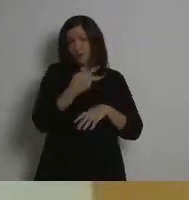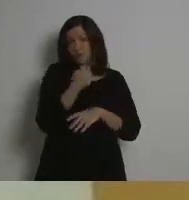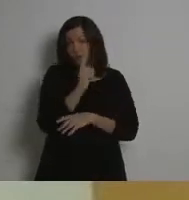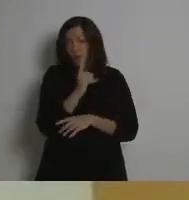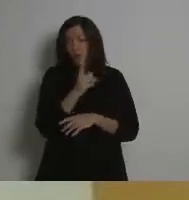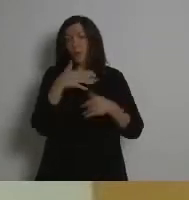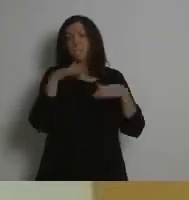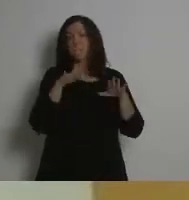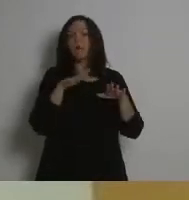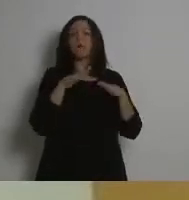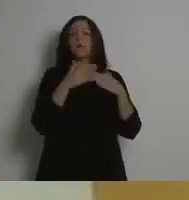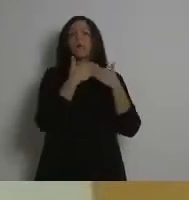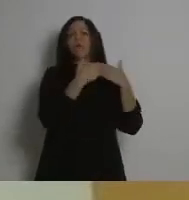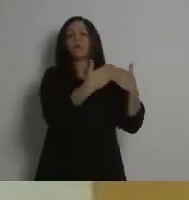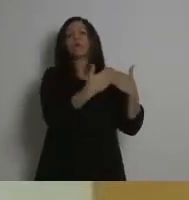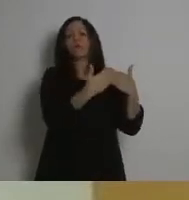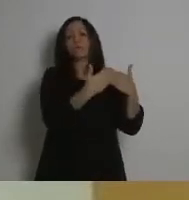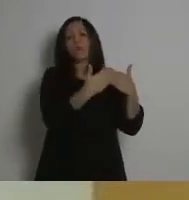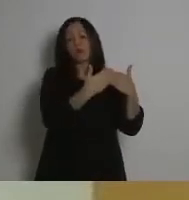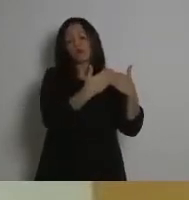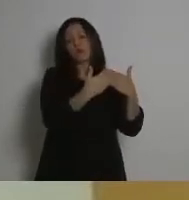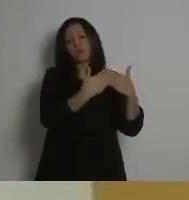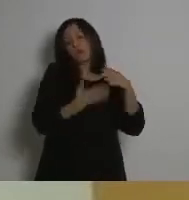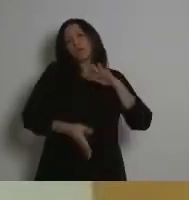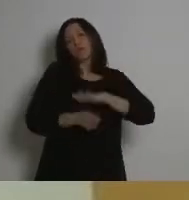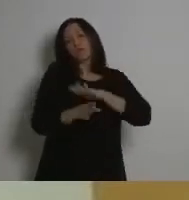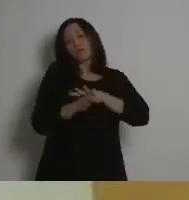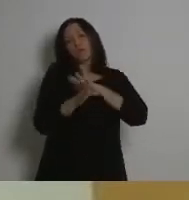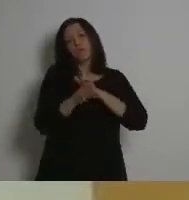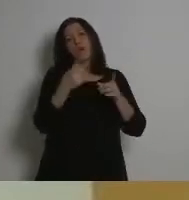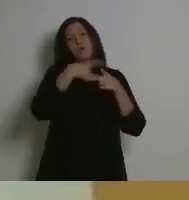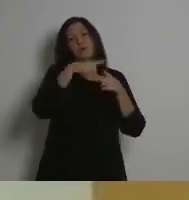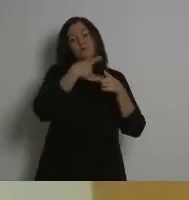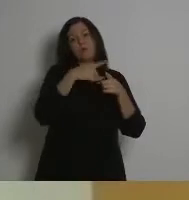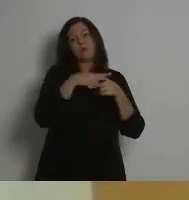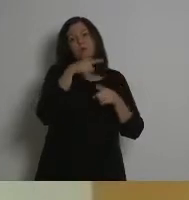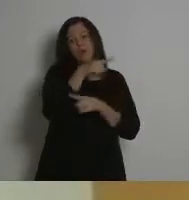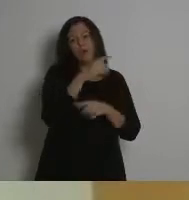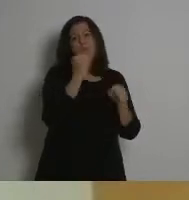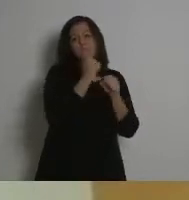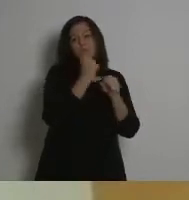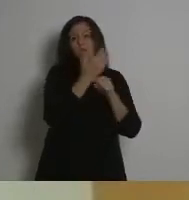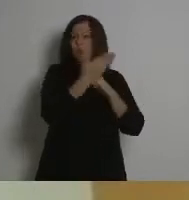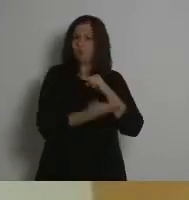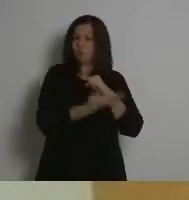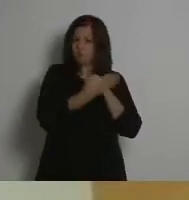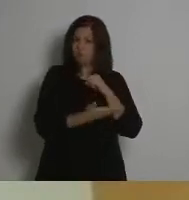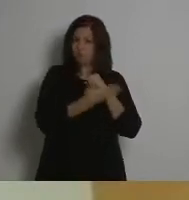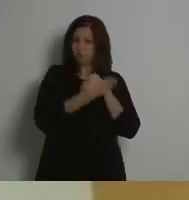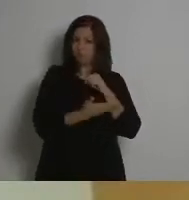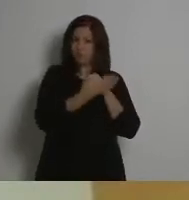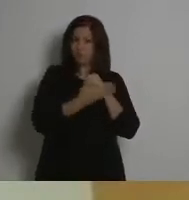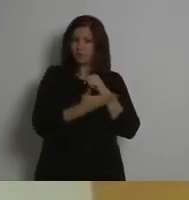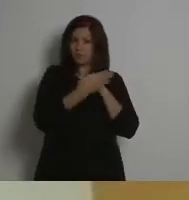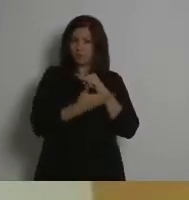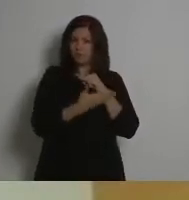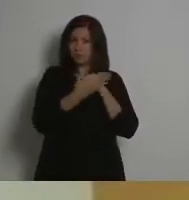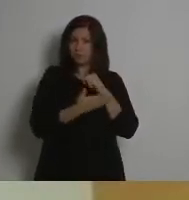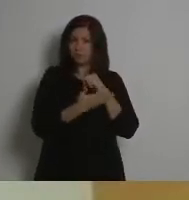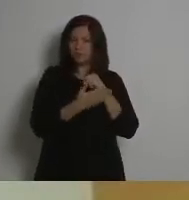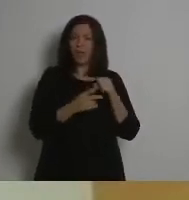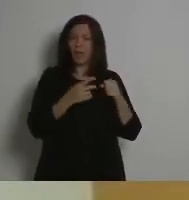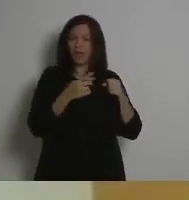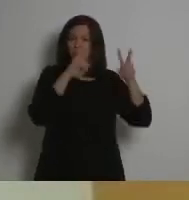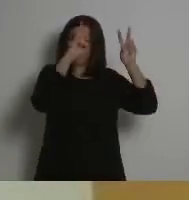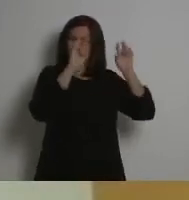Pero os invitamos que sigáis a Unión de Pagesos porque ha hecho un gran trabajo sobre esta temática y espero que más adelante